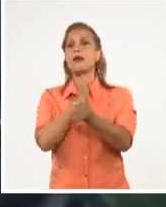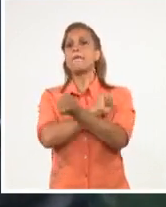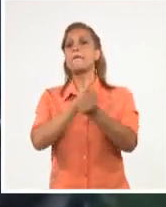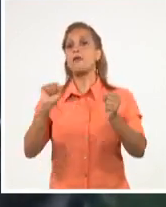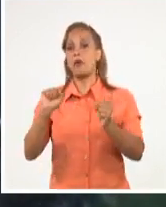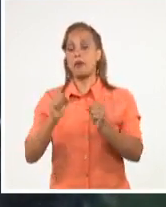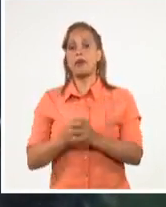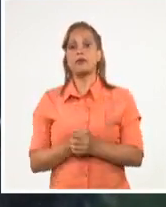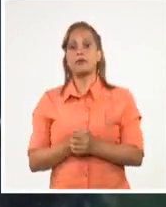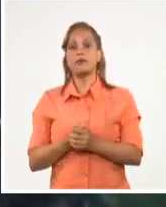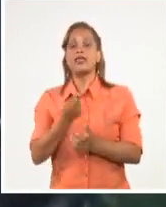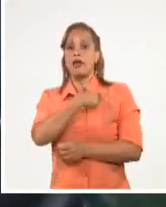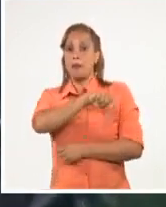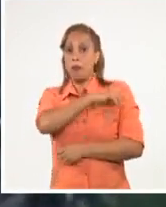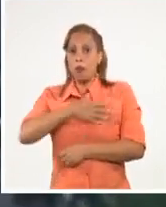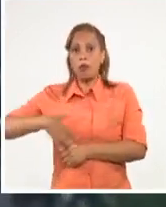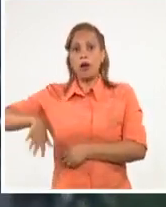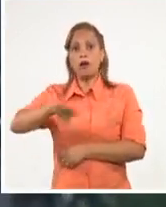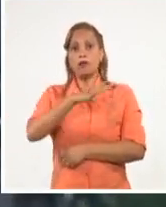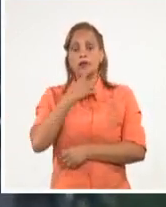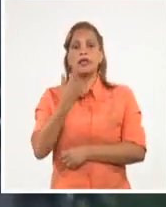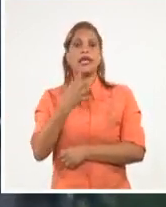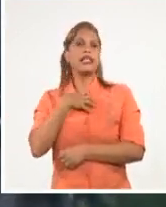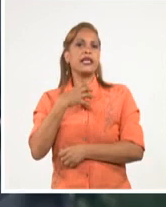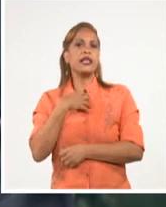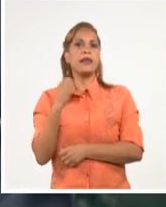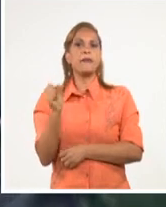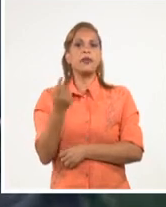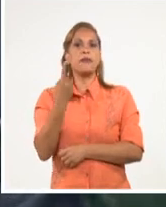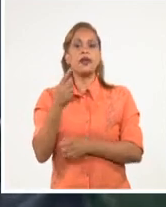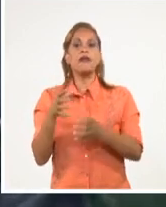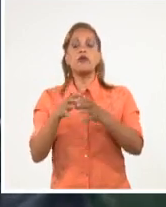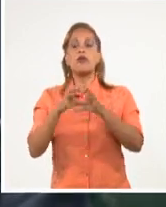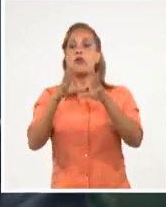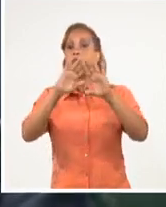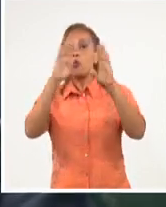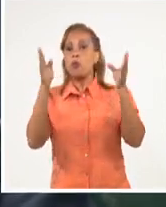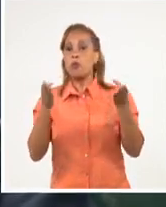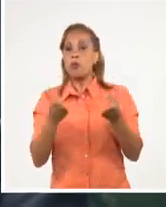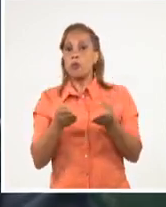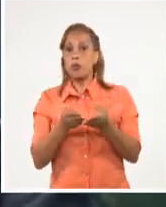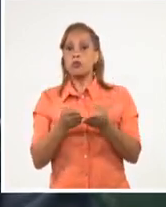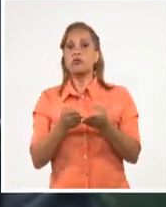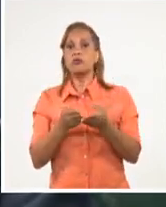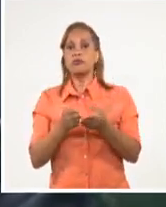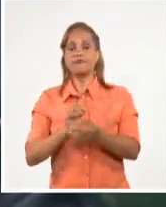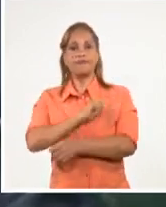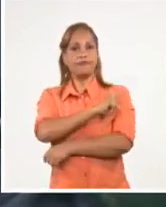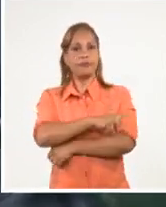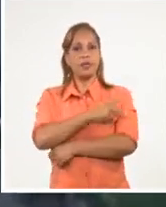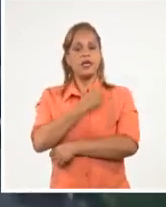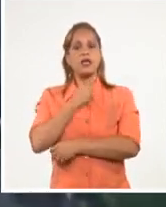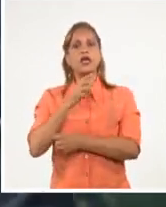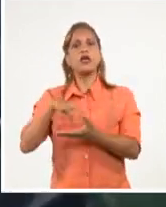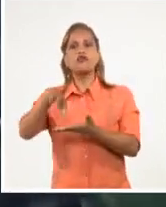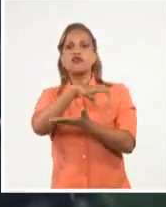y de pertenecer a la primera región del mundo en proclamarse como zona de paz.